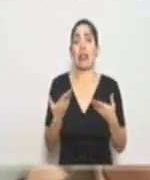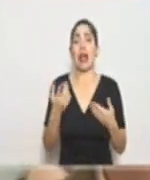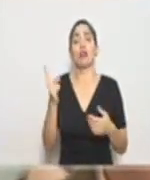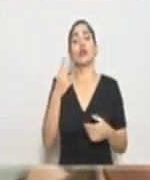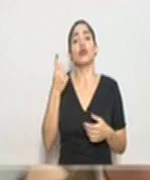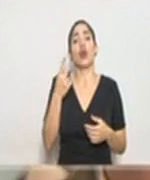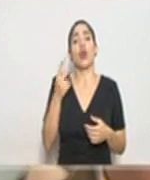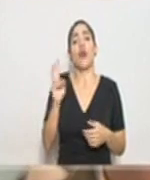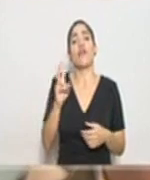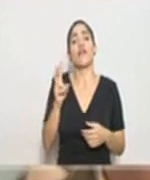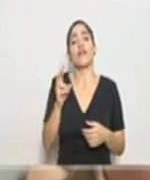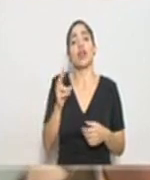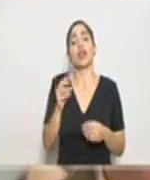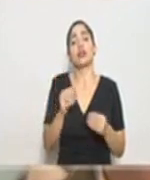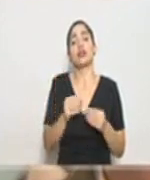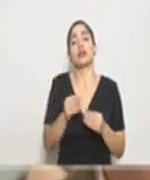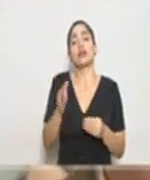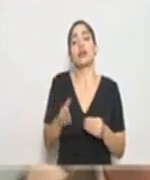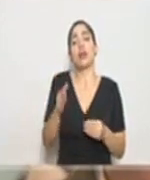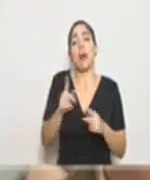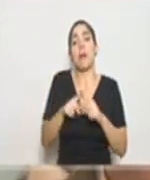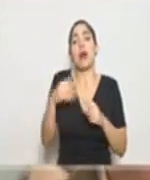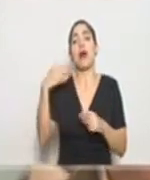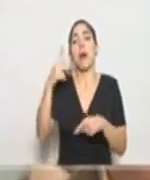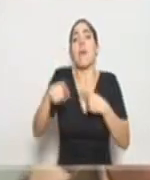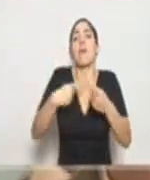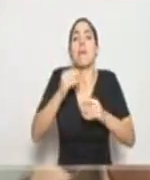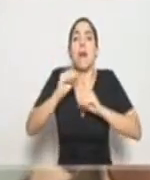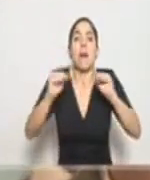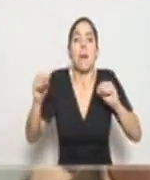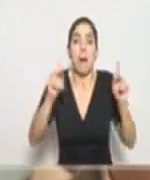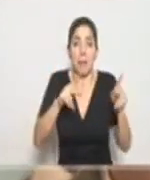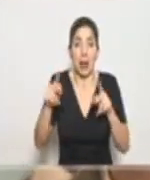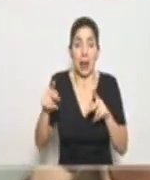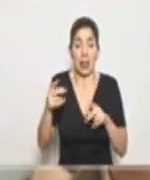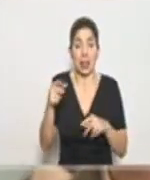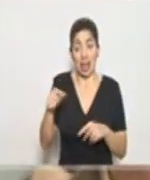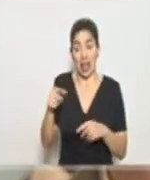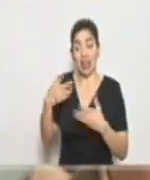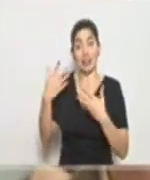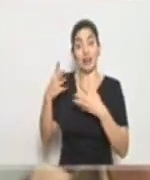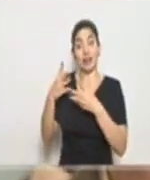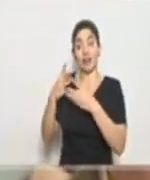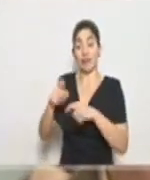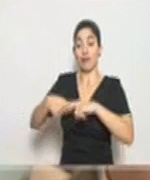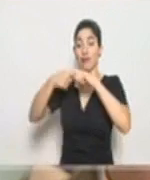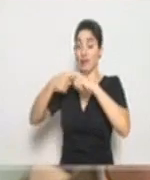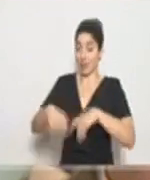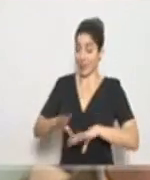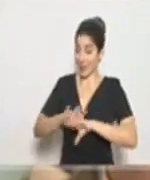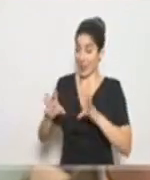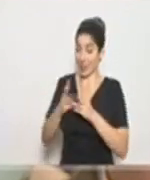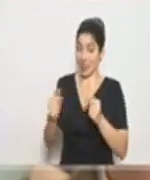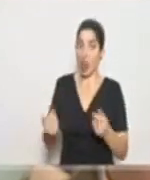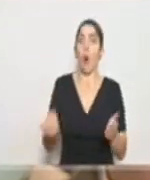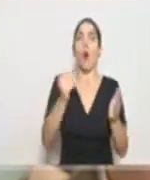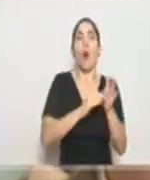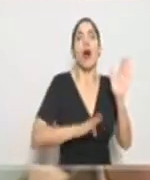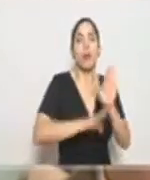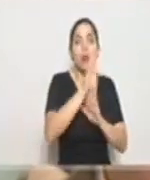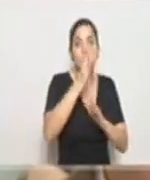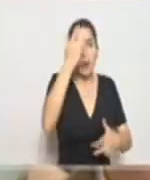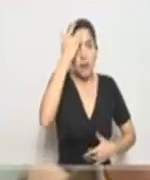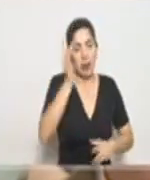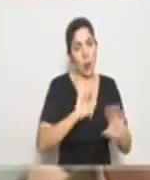que el virus al final siempre va a infectar a la gente y siempre cuando quitamos esas medidas otra vez vamos a tener un pico, entonces